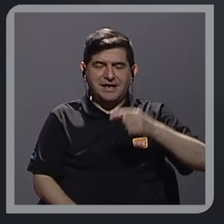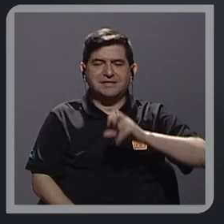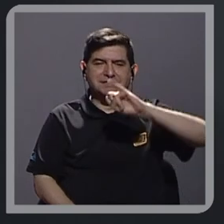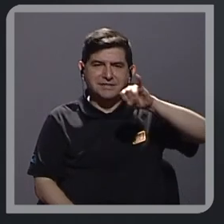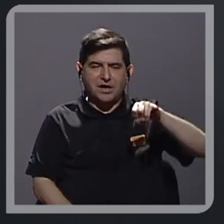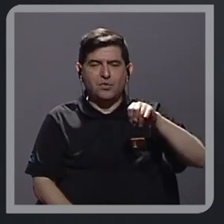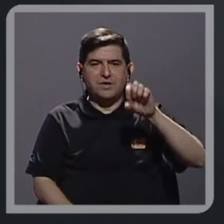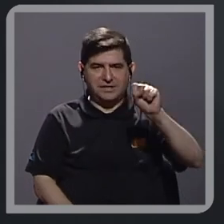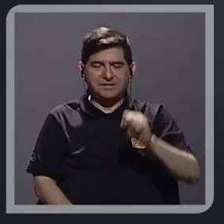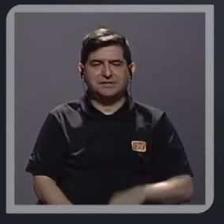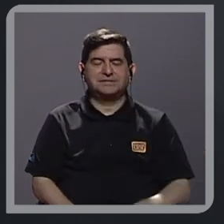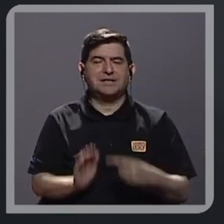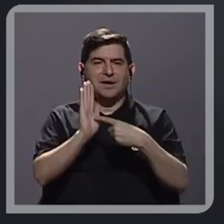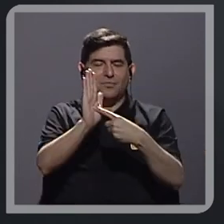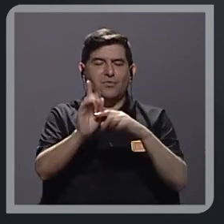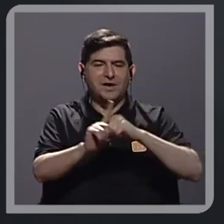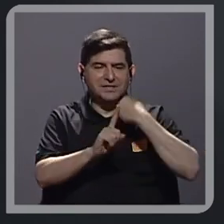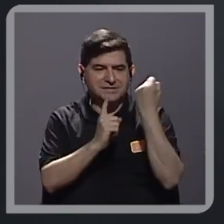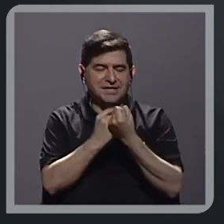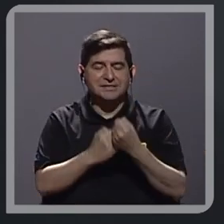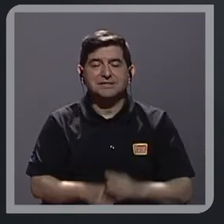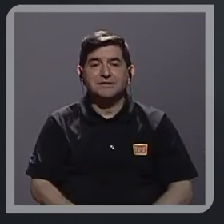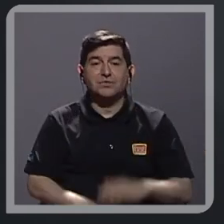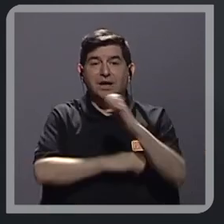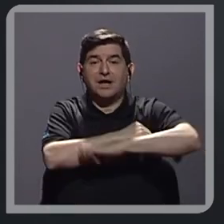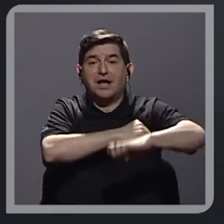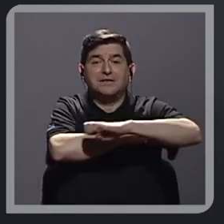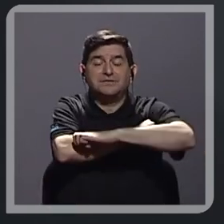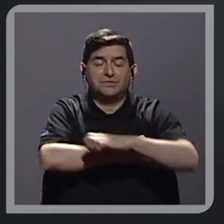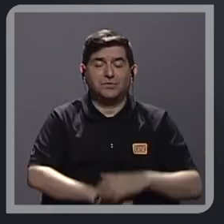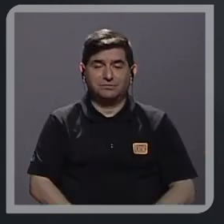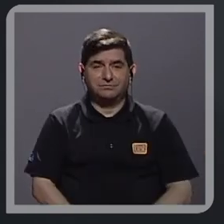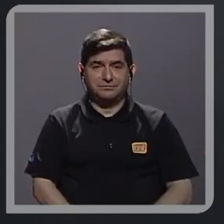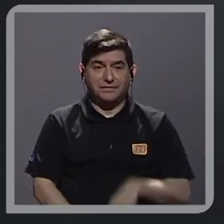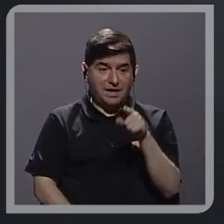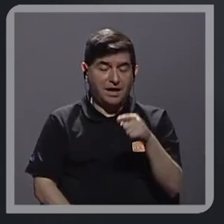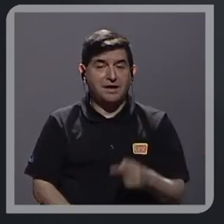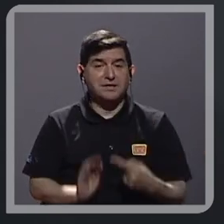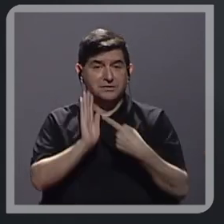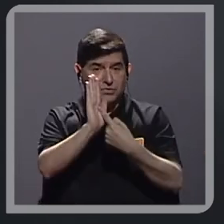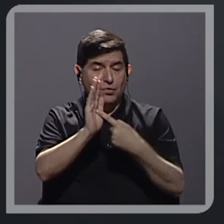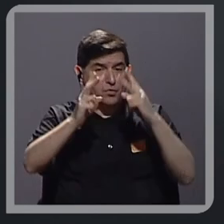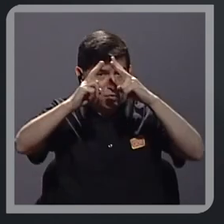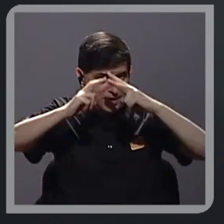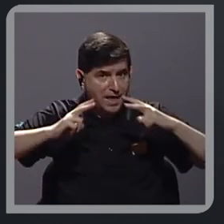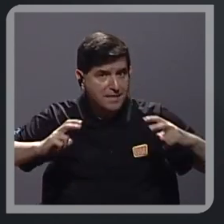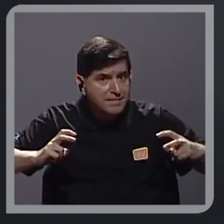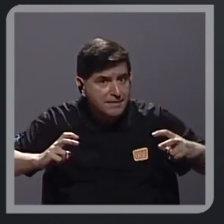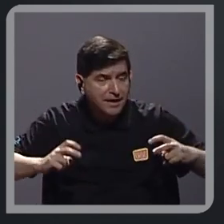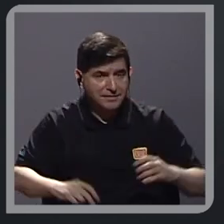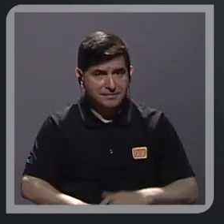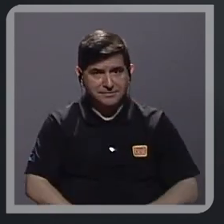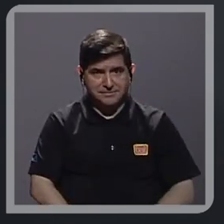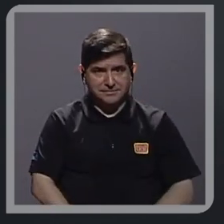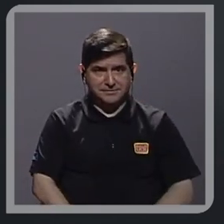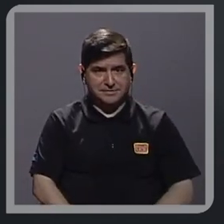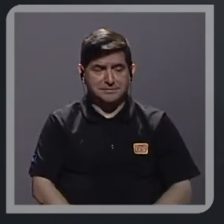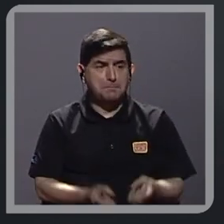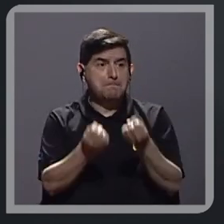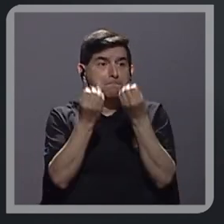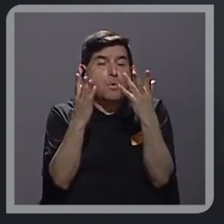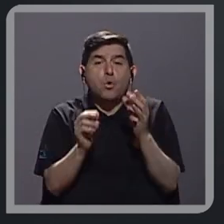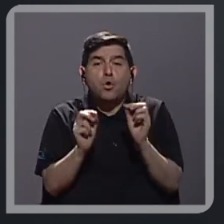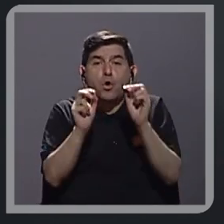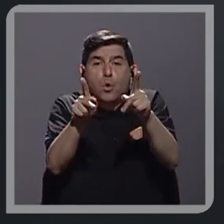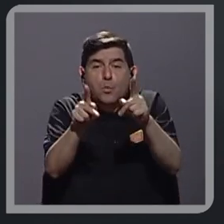Julissa le presenta una fotografía dinámica al estado eso además se presenta desde un análisis en el que hay múltiples